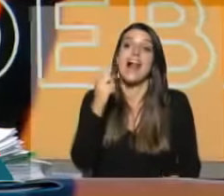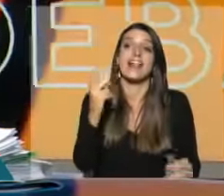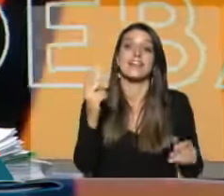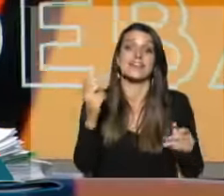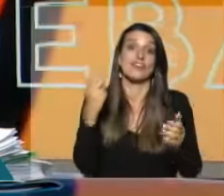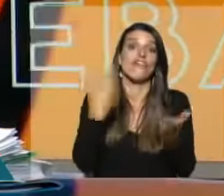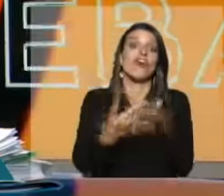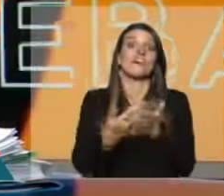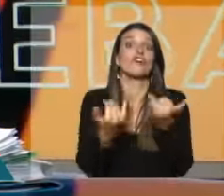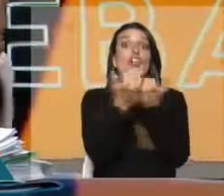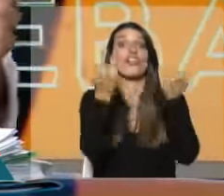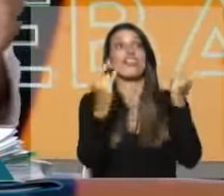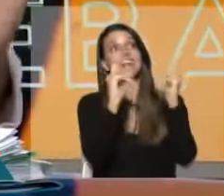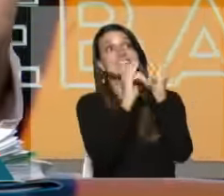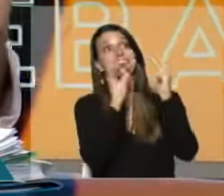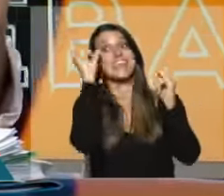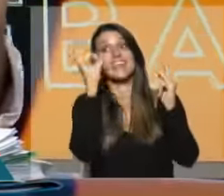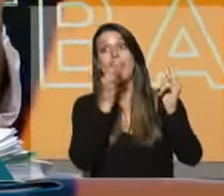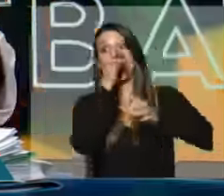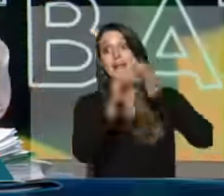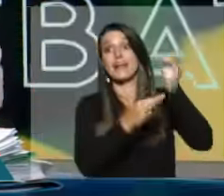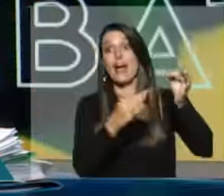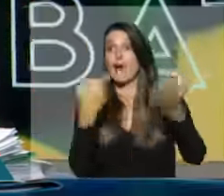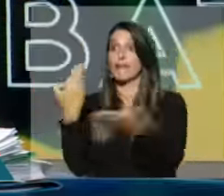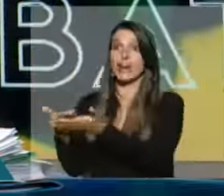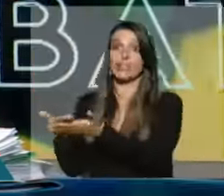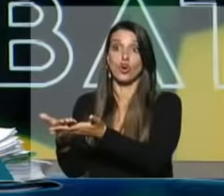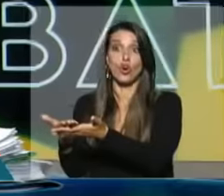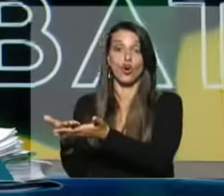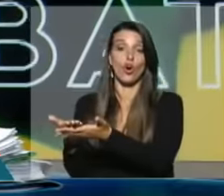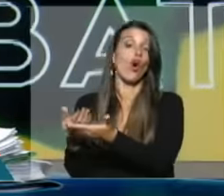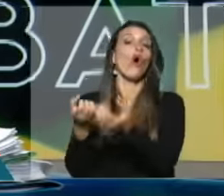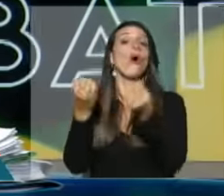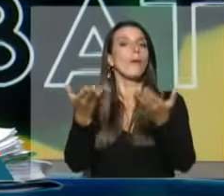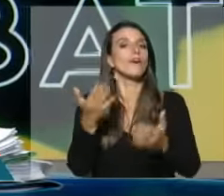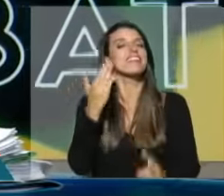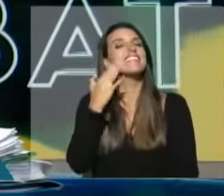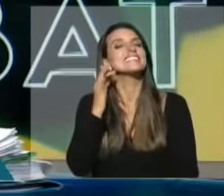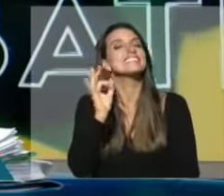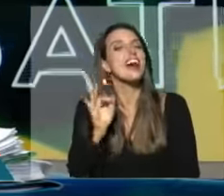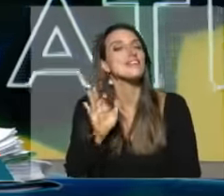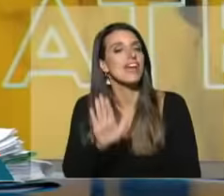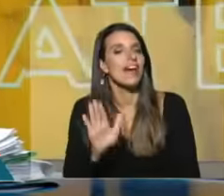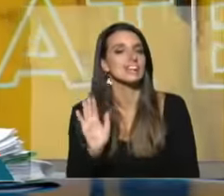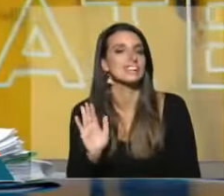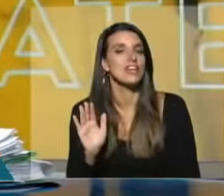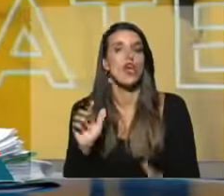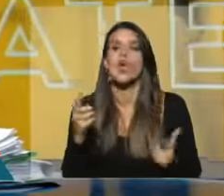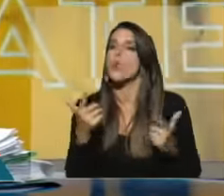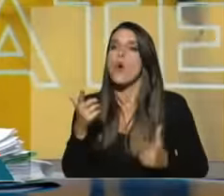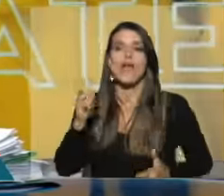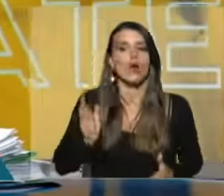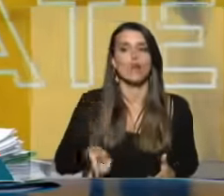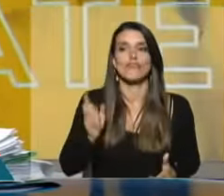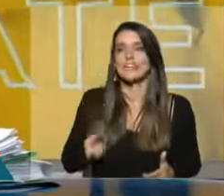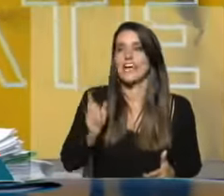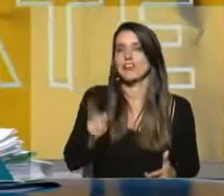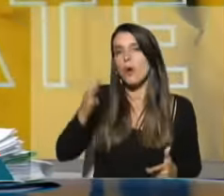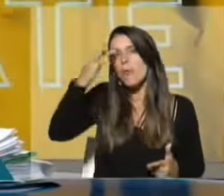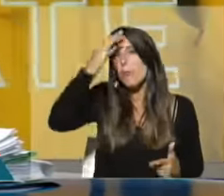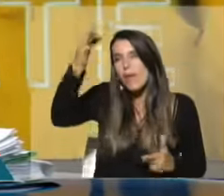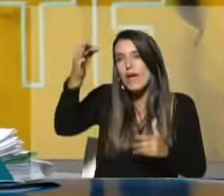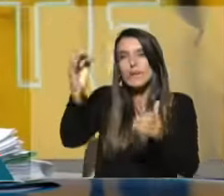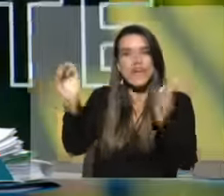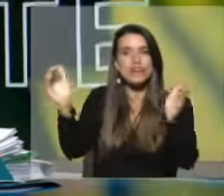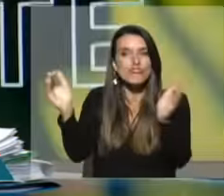Senado. O sea, se perdió esa sesión del Senado. Porque sabe que es así. No había obligación en pueblos